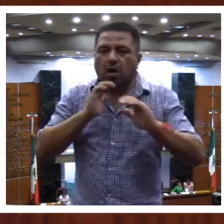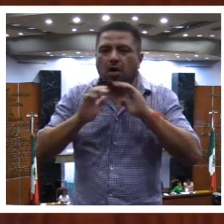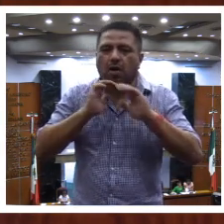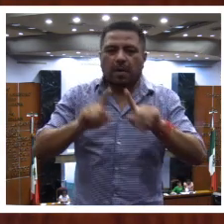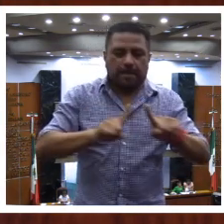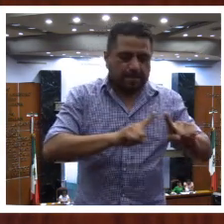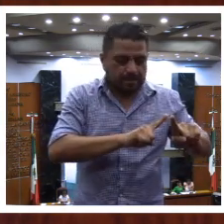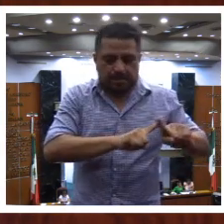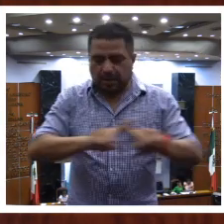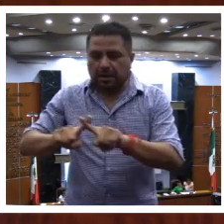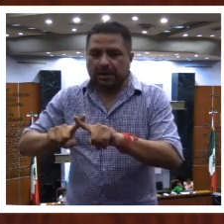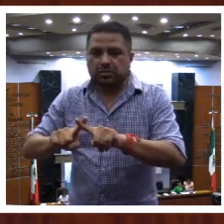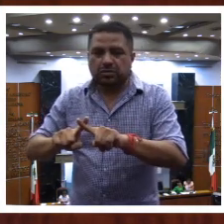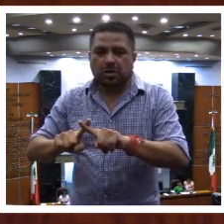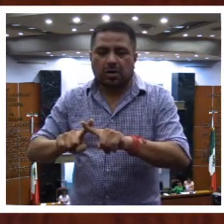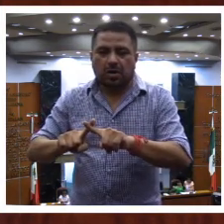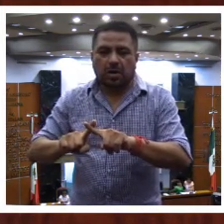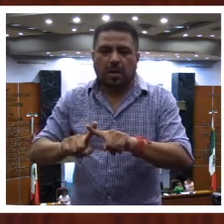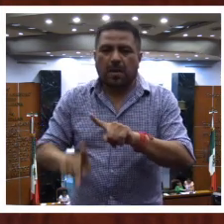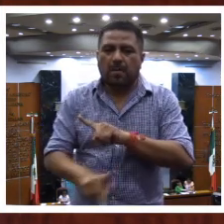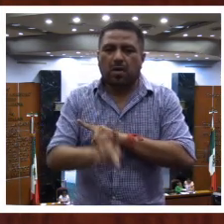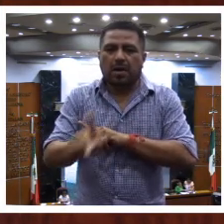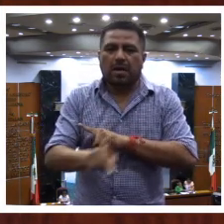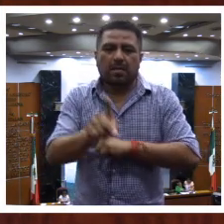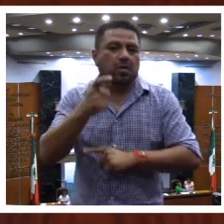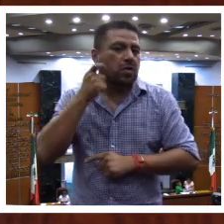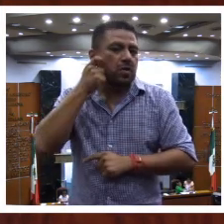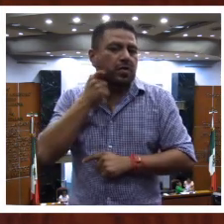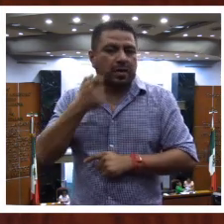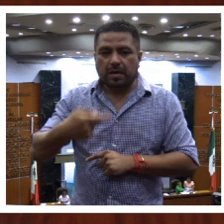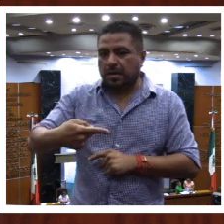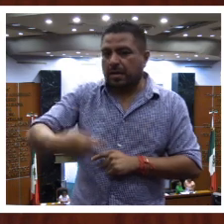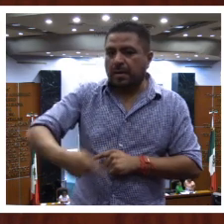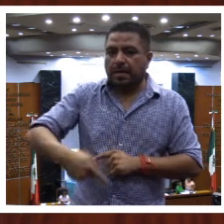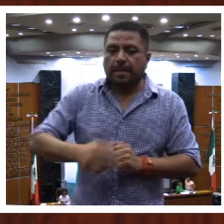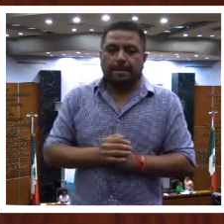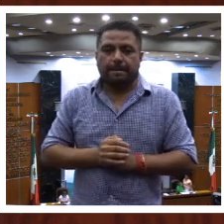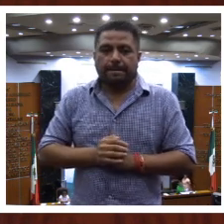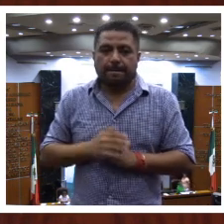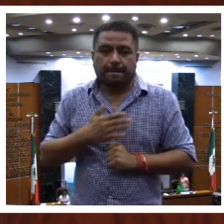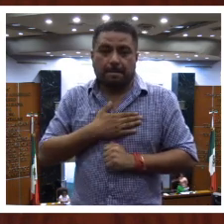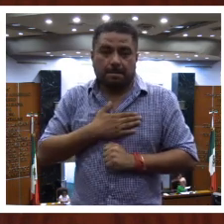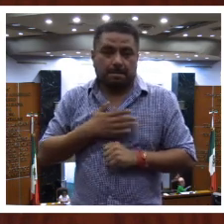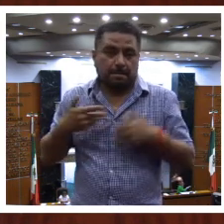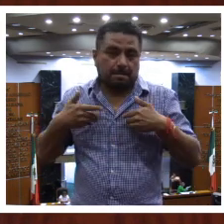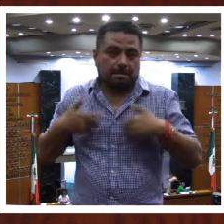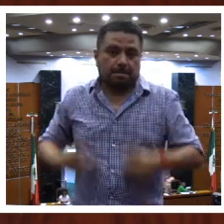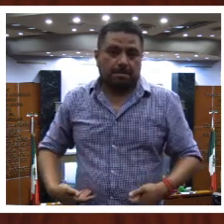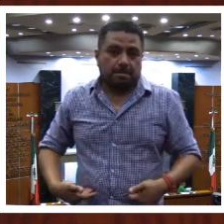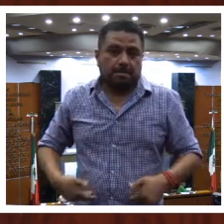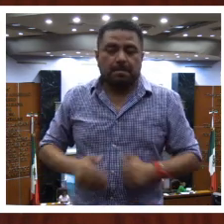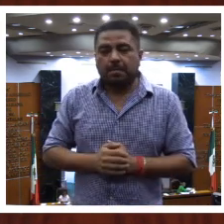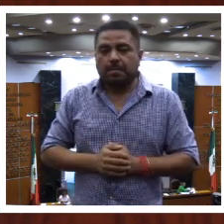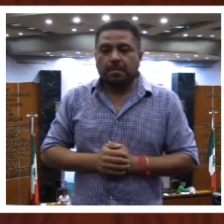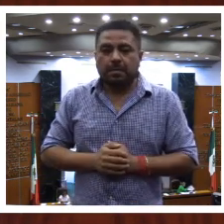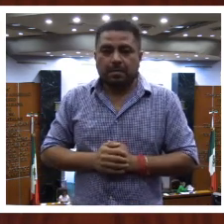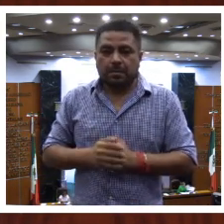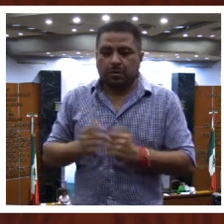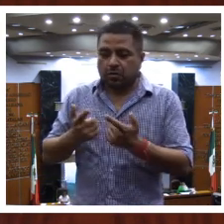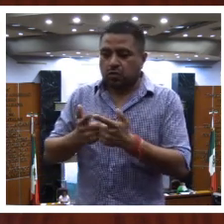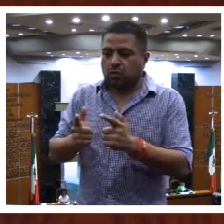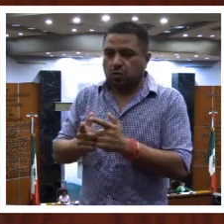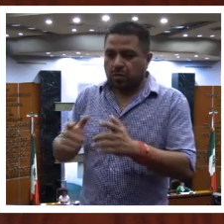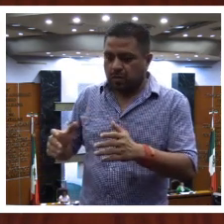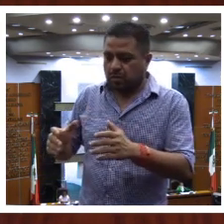comunicación y pueblo de Guerrero. La que se suscribe, integrante